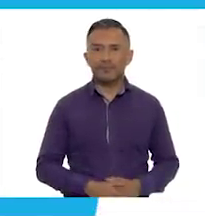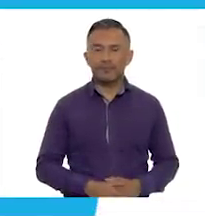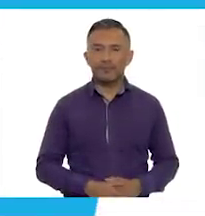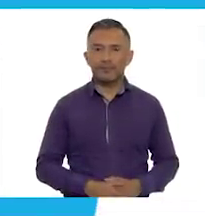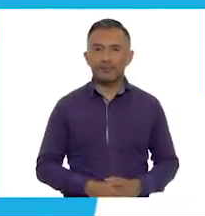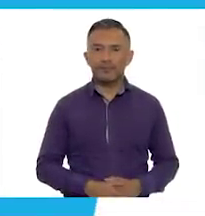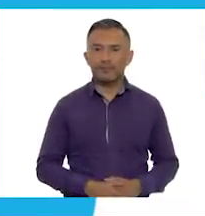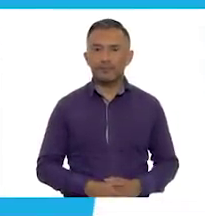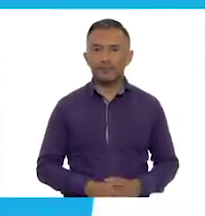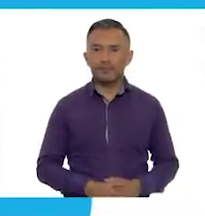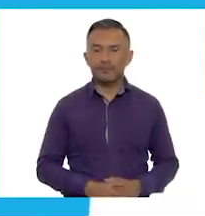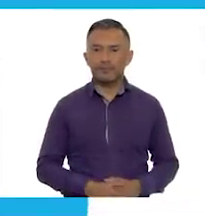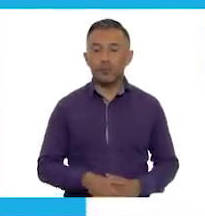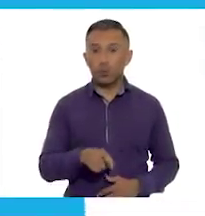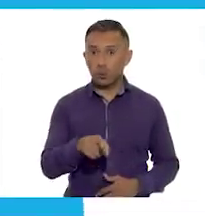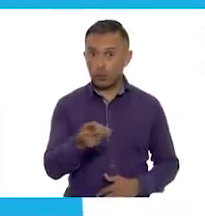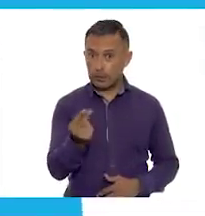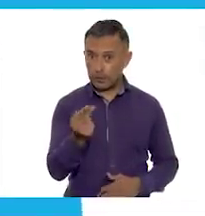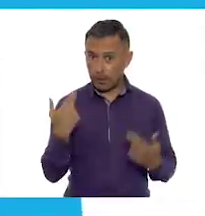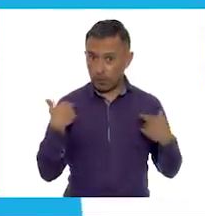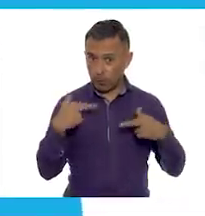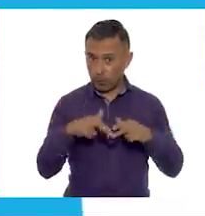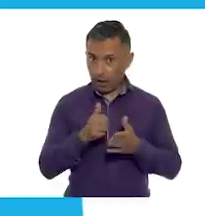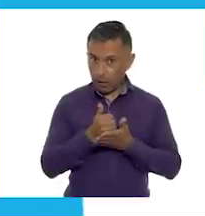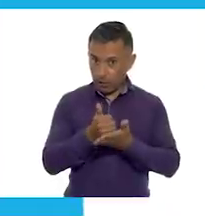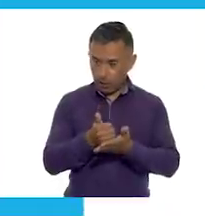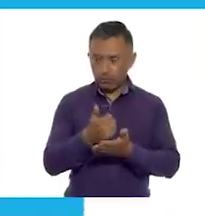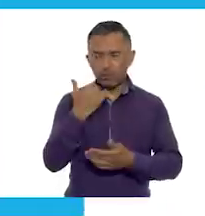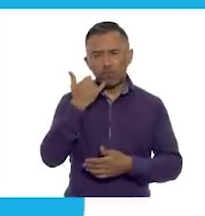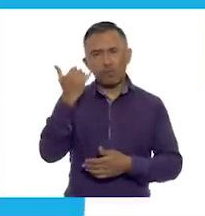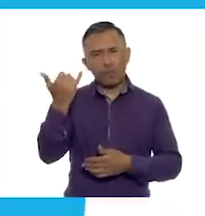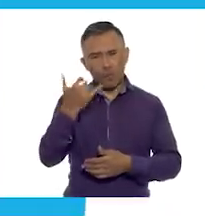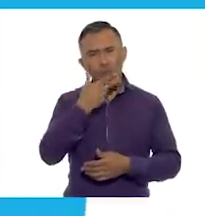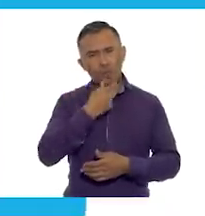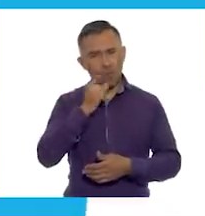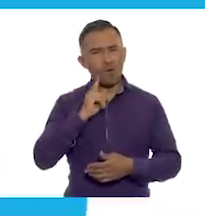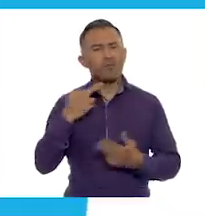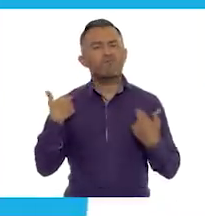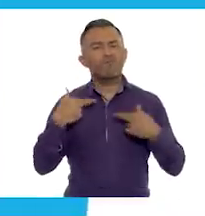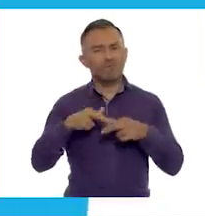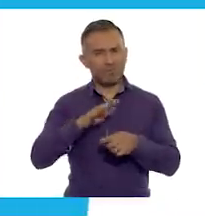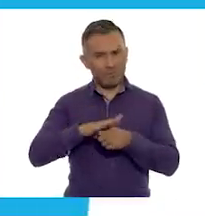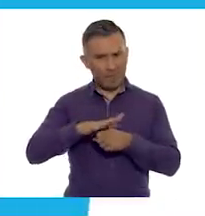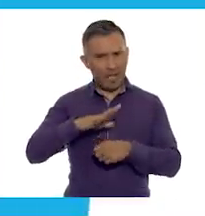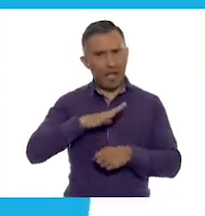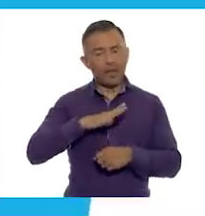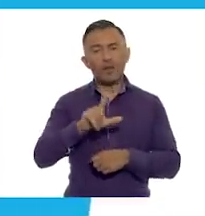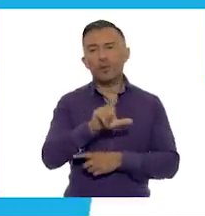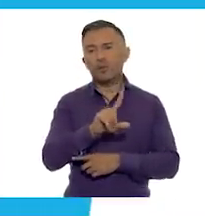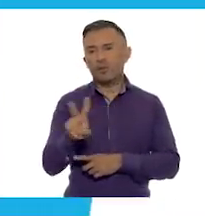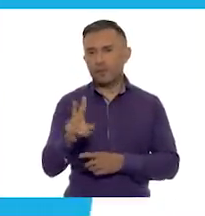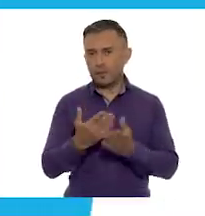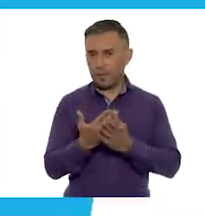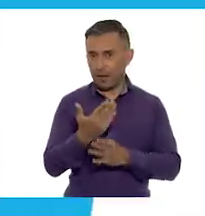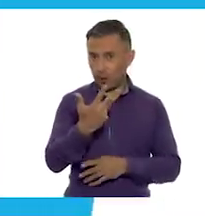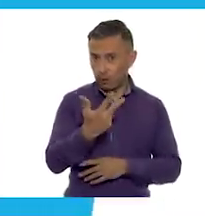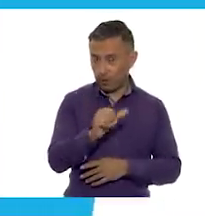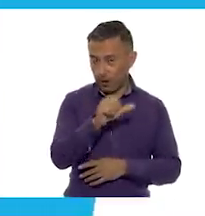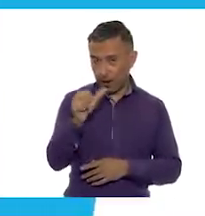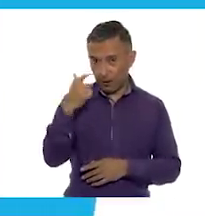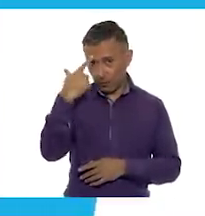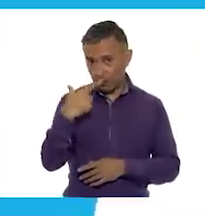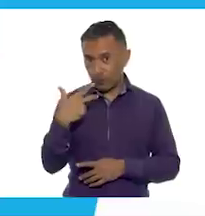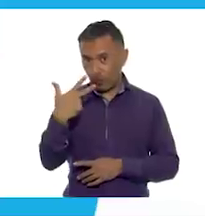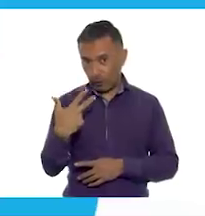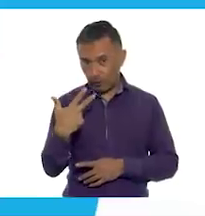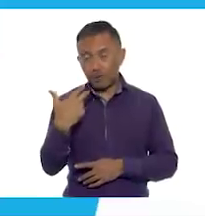Para solicitar apoyo pedagógico, comunícate con maestras y maestros de lunes a viernes de 8 a 20 horas